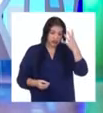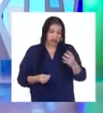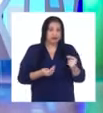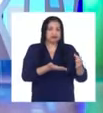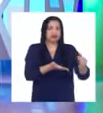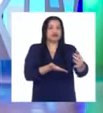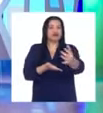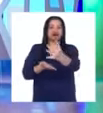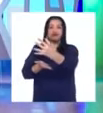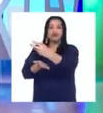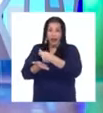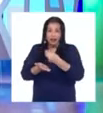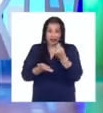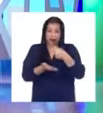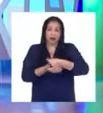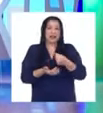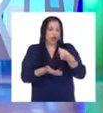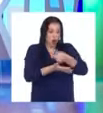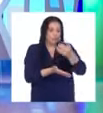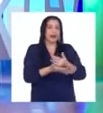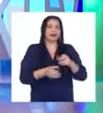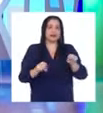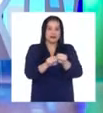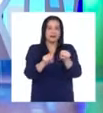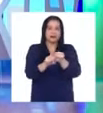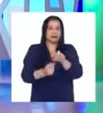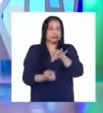colaboración y me compraron las zapatillas que necesitaba.